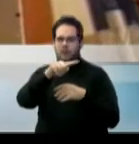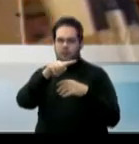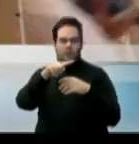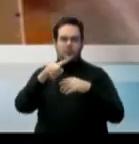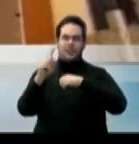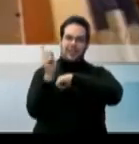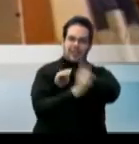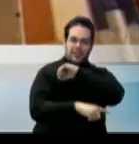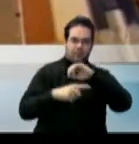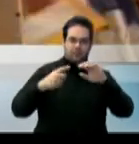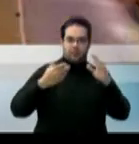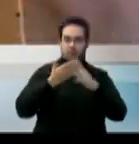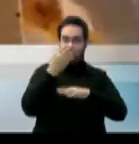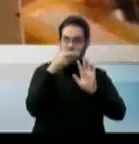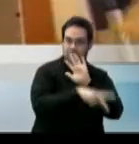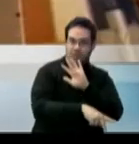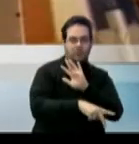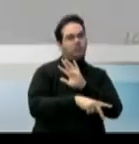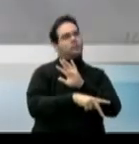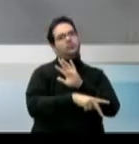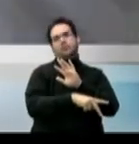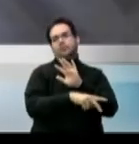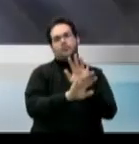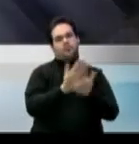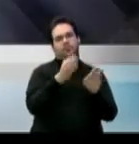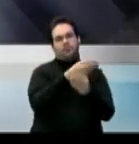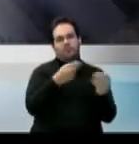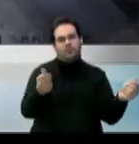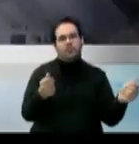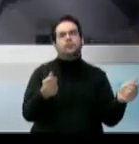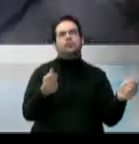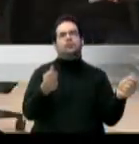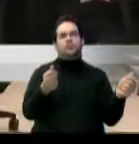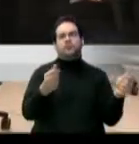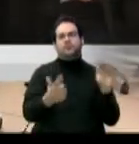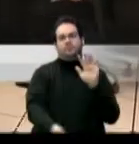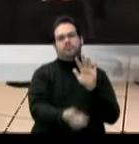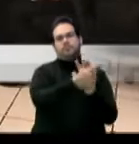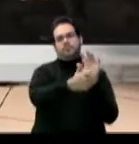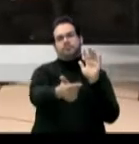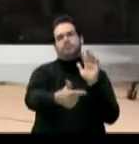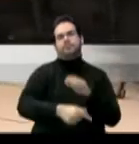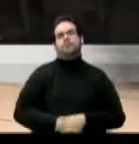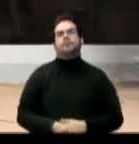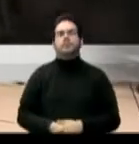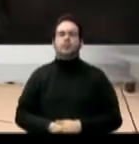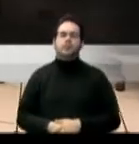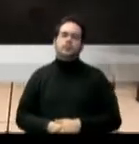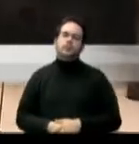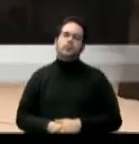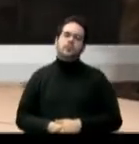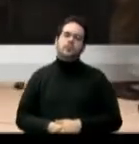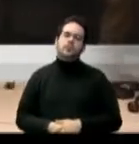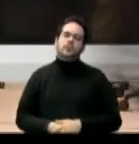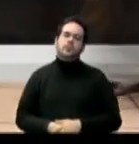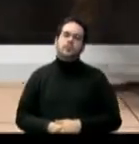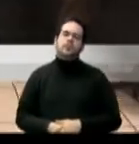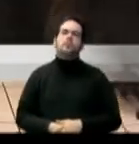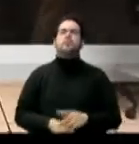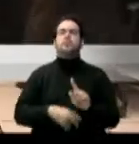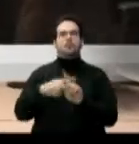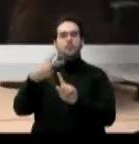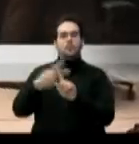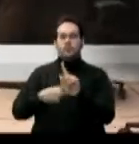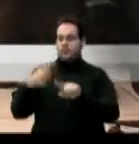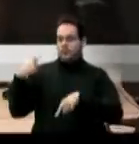pena de muerte, legal o ilegal, que sea y en todas sus formas. Ya casi dos meses del inicio del sistema de